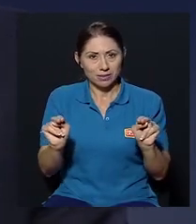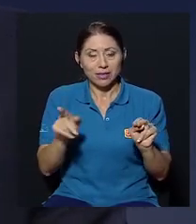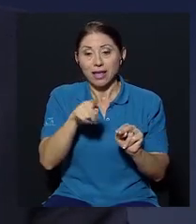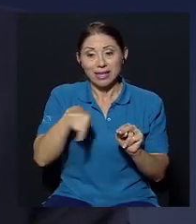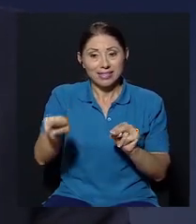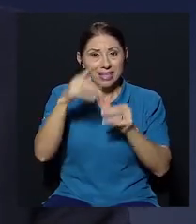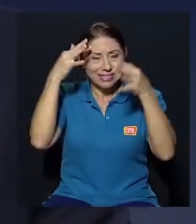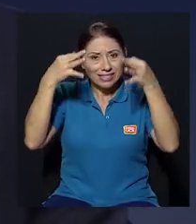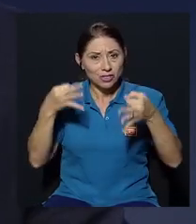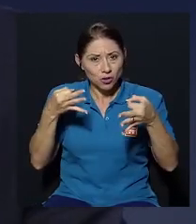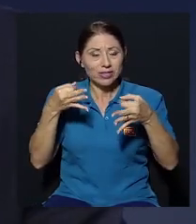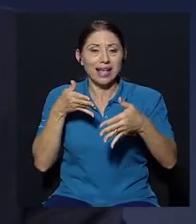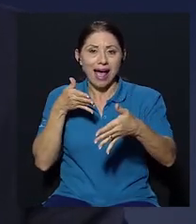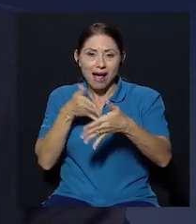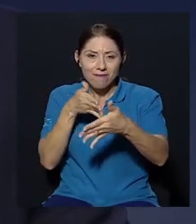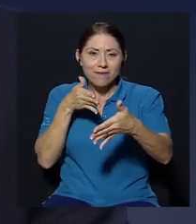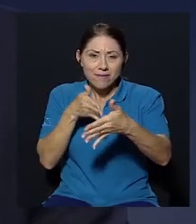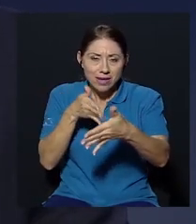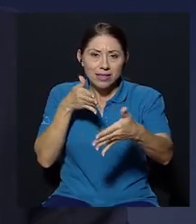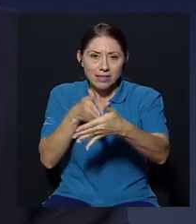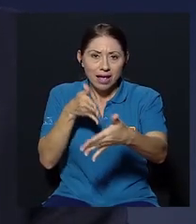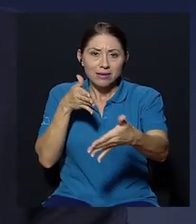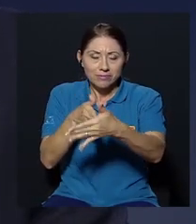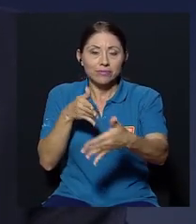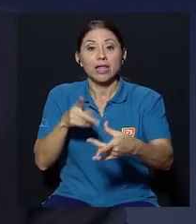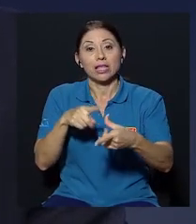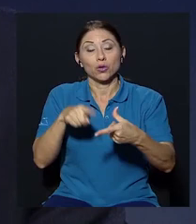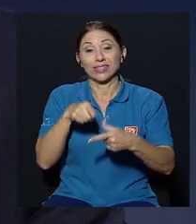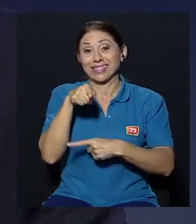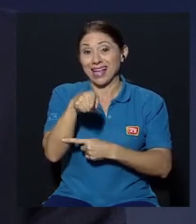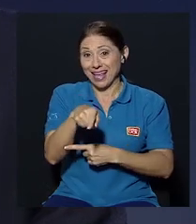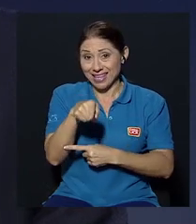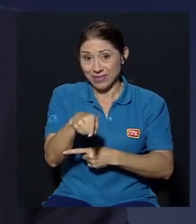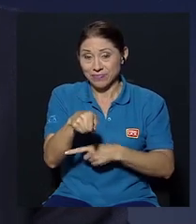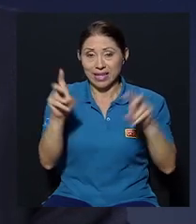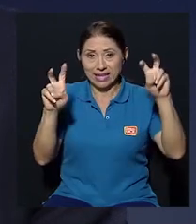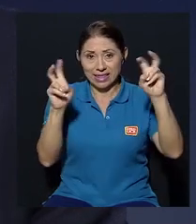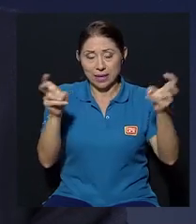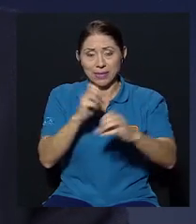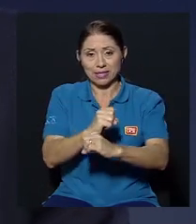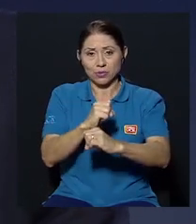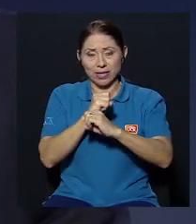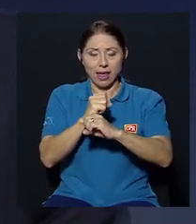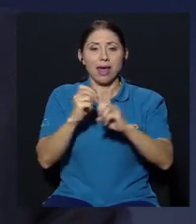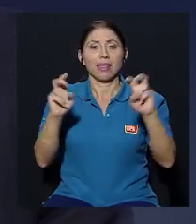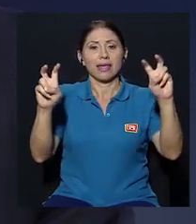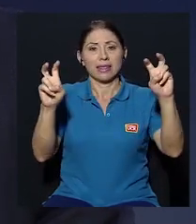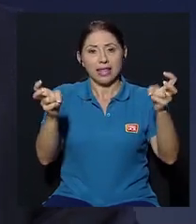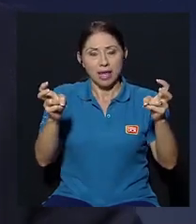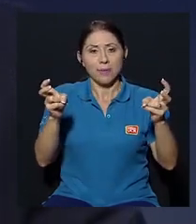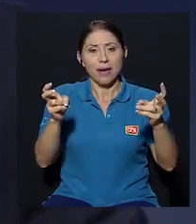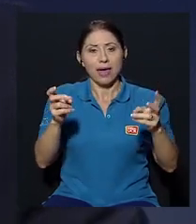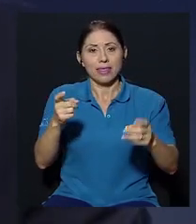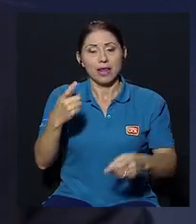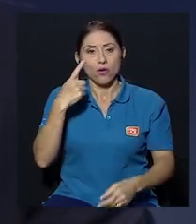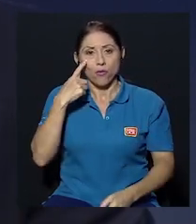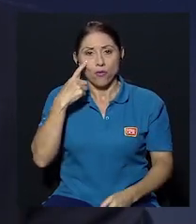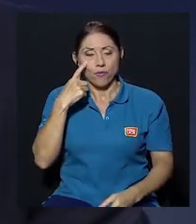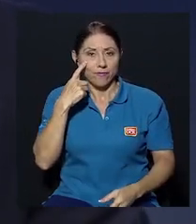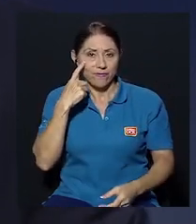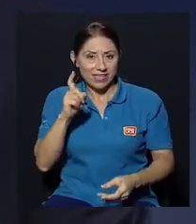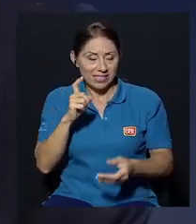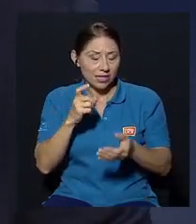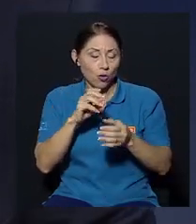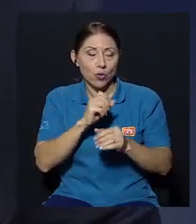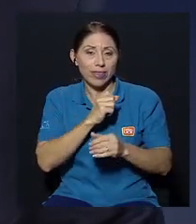no son neutras son decisiones que afectan a algunos sectores las que hay que tomar ahí en el tema de la seguridad